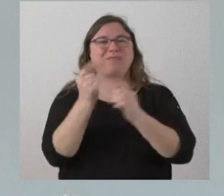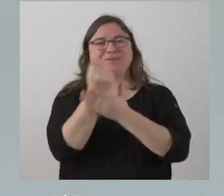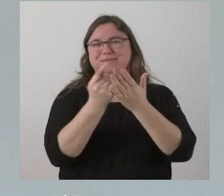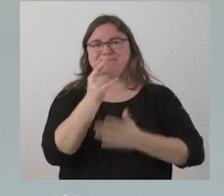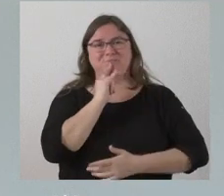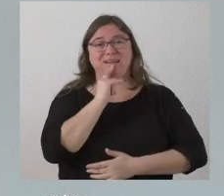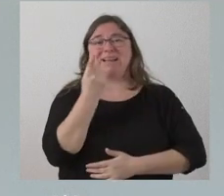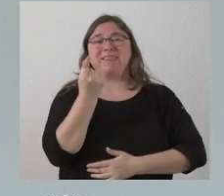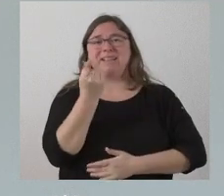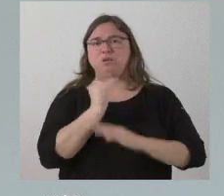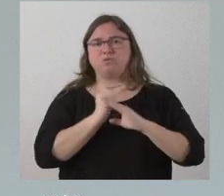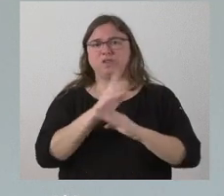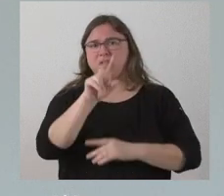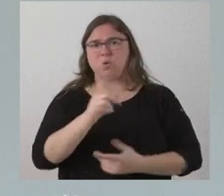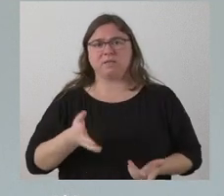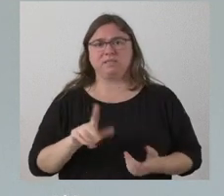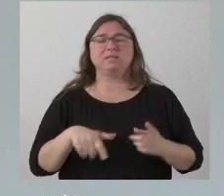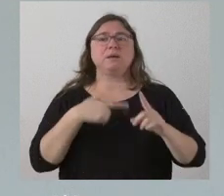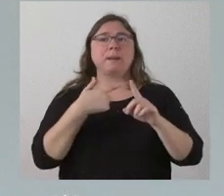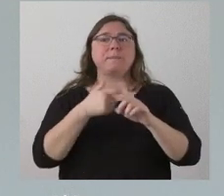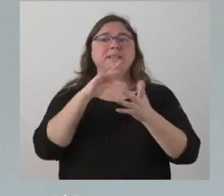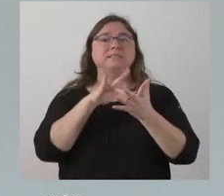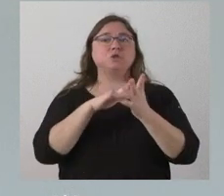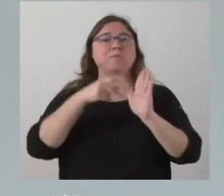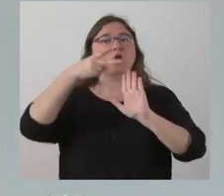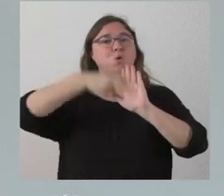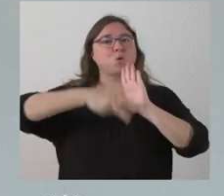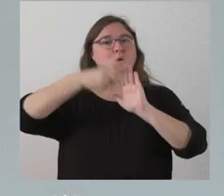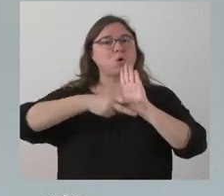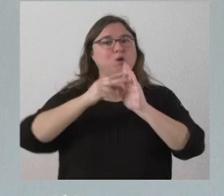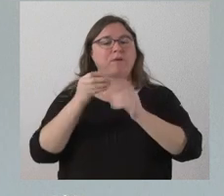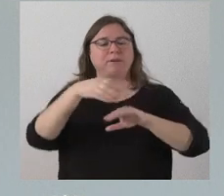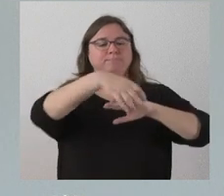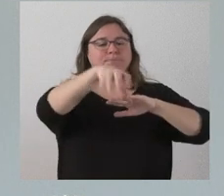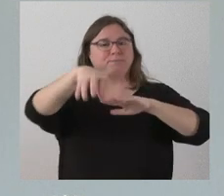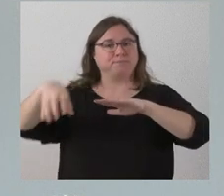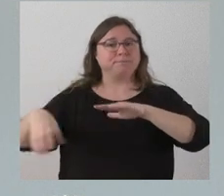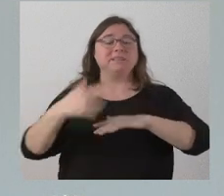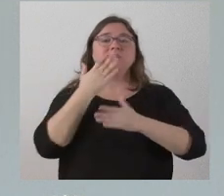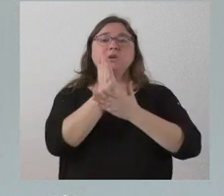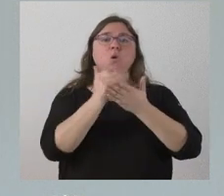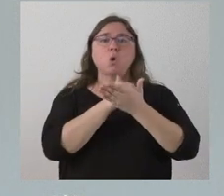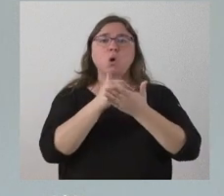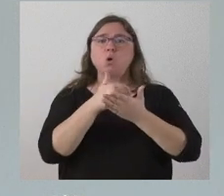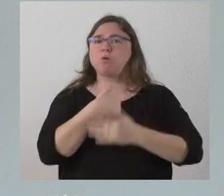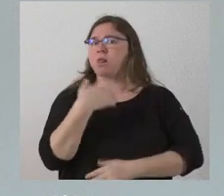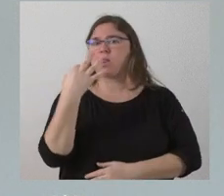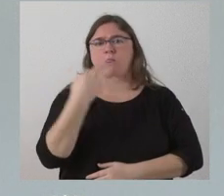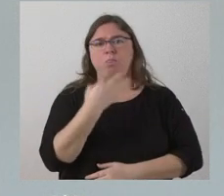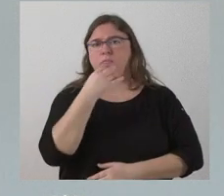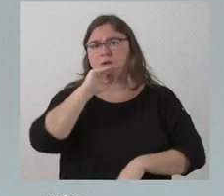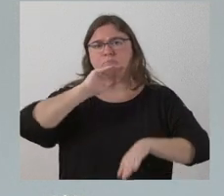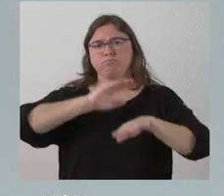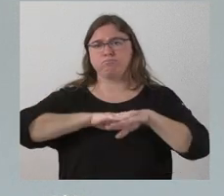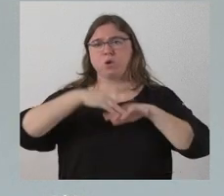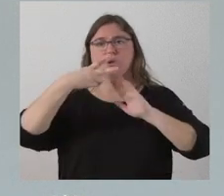y que el dinero era insuficiente. Y además hay una regla de distribución, que es que las comunidades autónomas estamos obligadas a cumplir